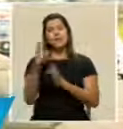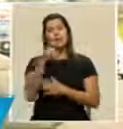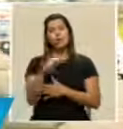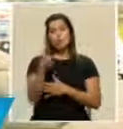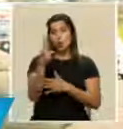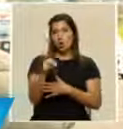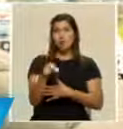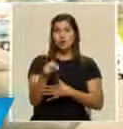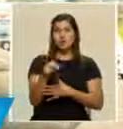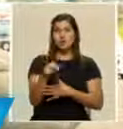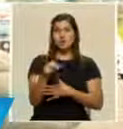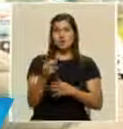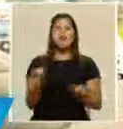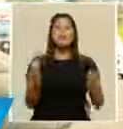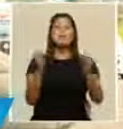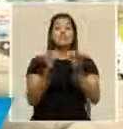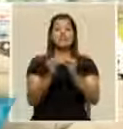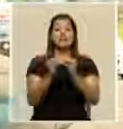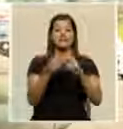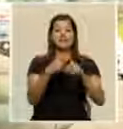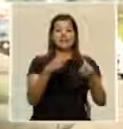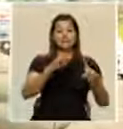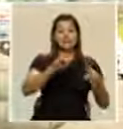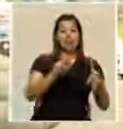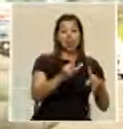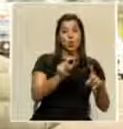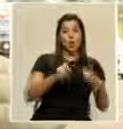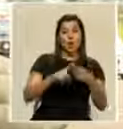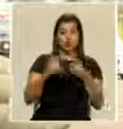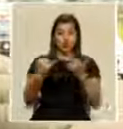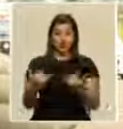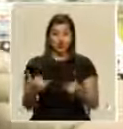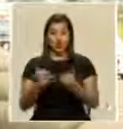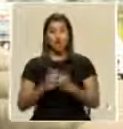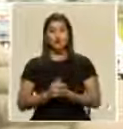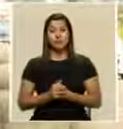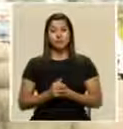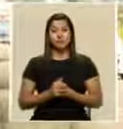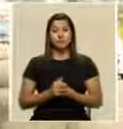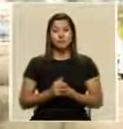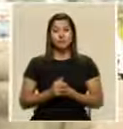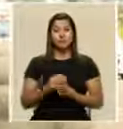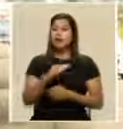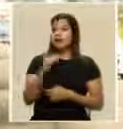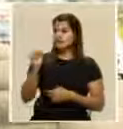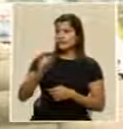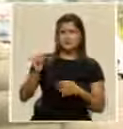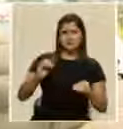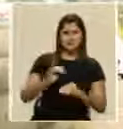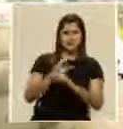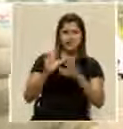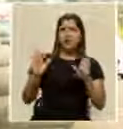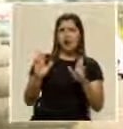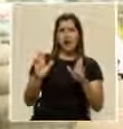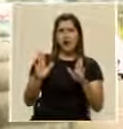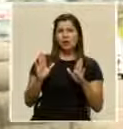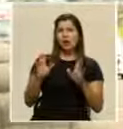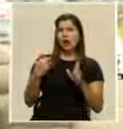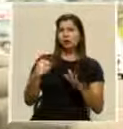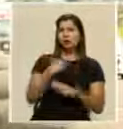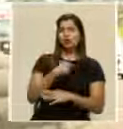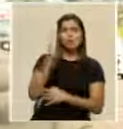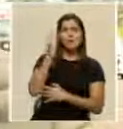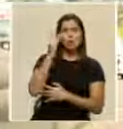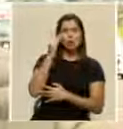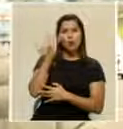pagando de crédito por el préstamo de mi casa. Y sí, por supuesto que a uno le preocupa